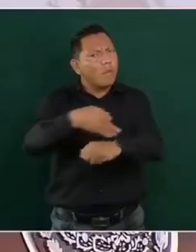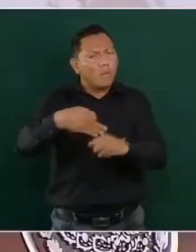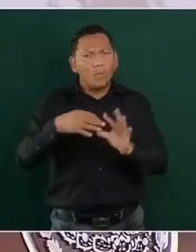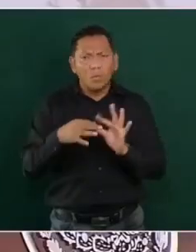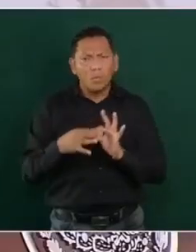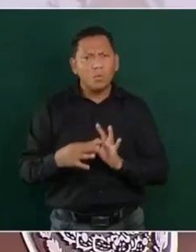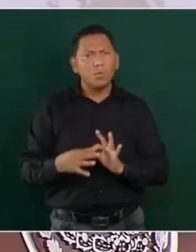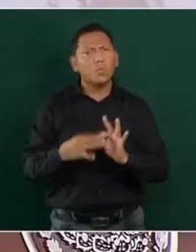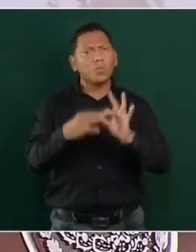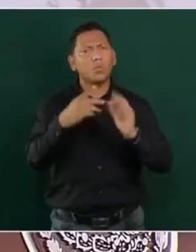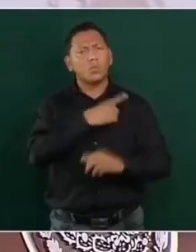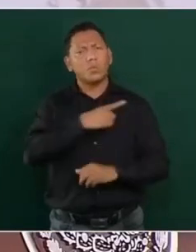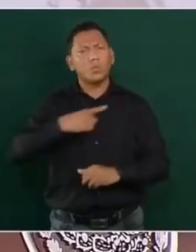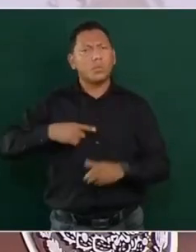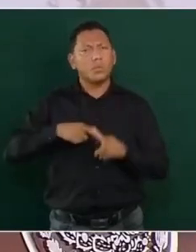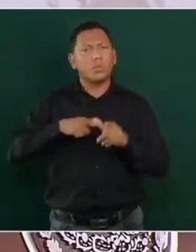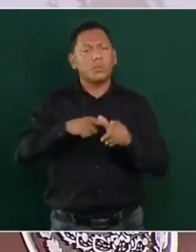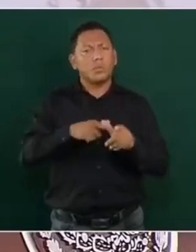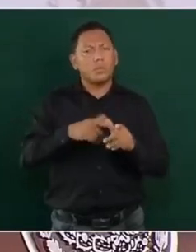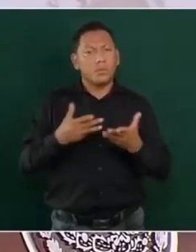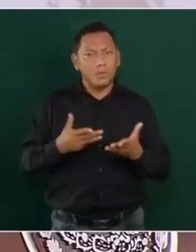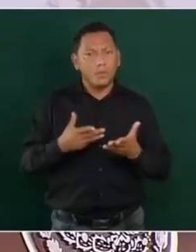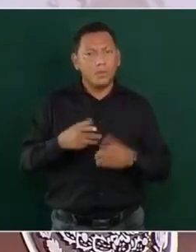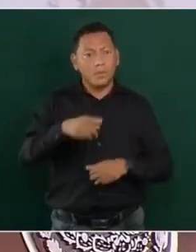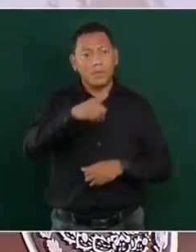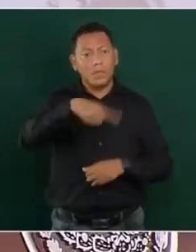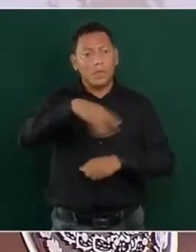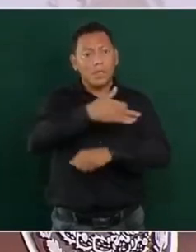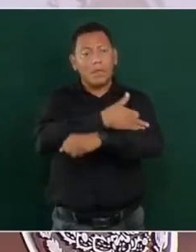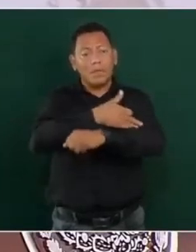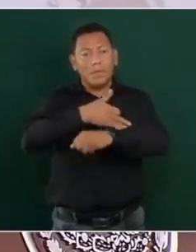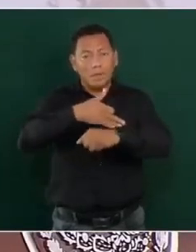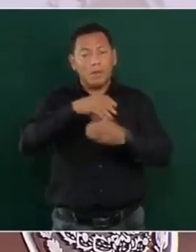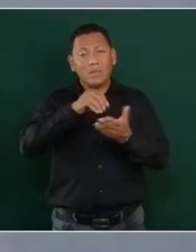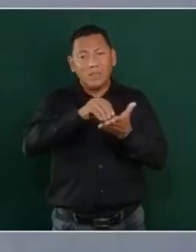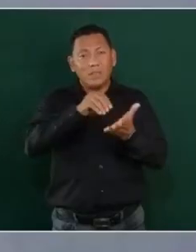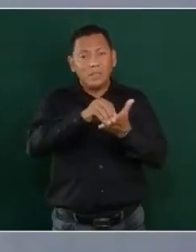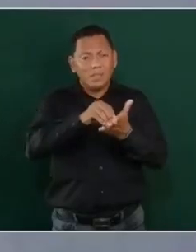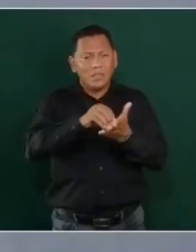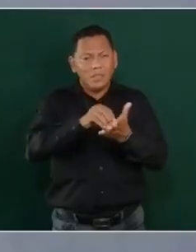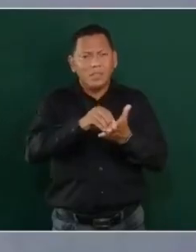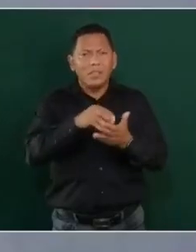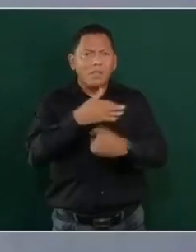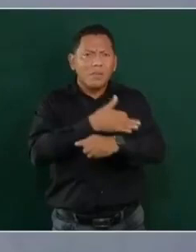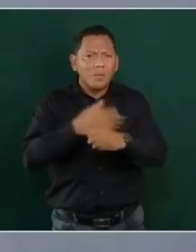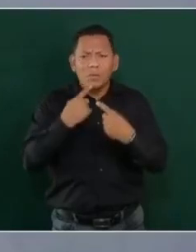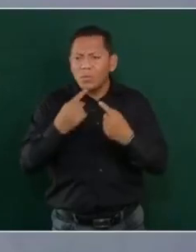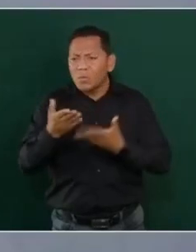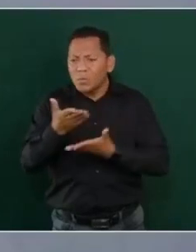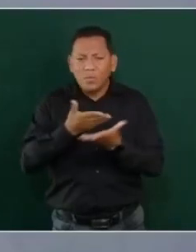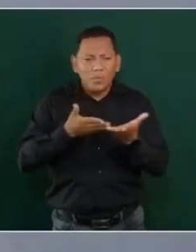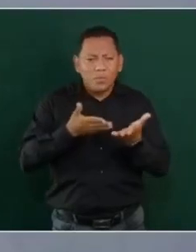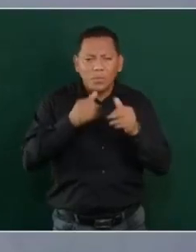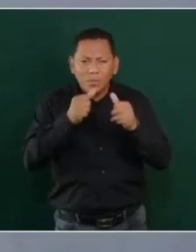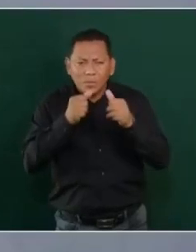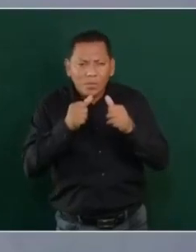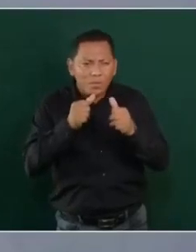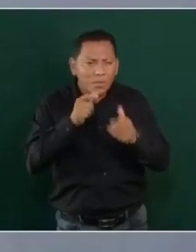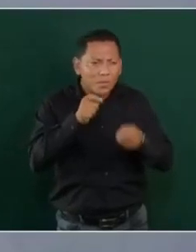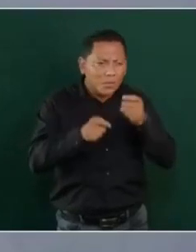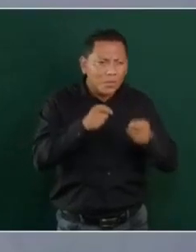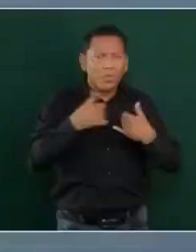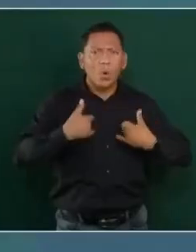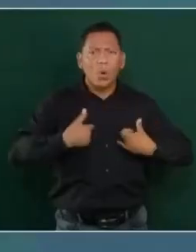en las familias, estemos pendientes de